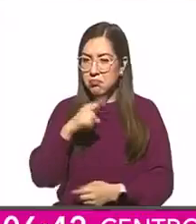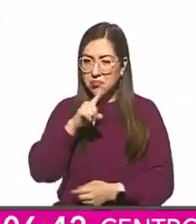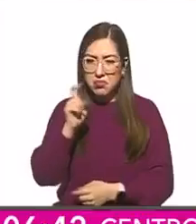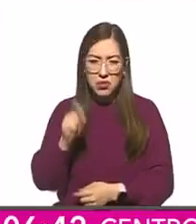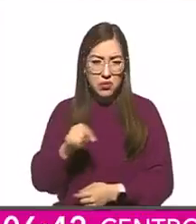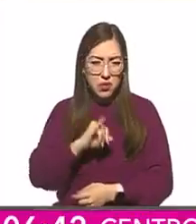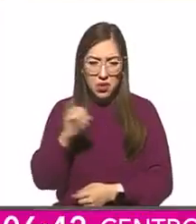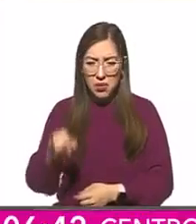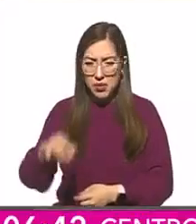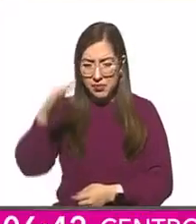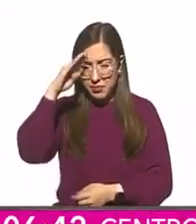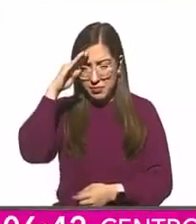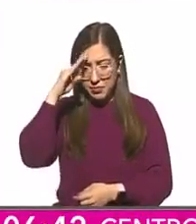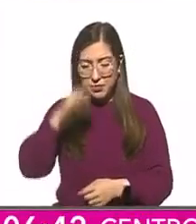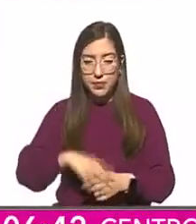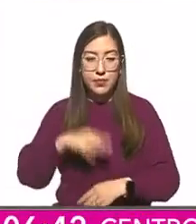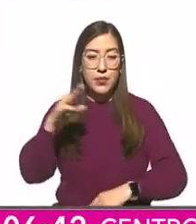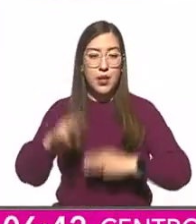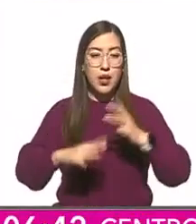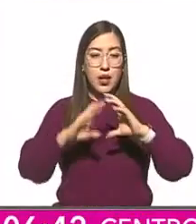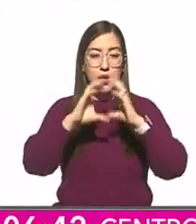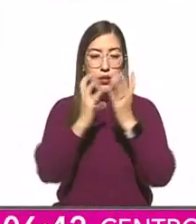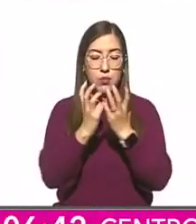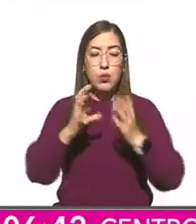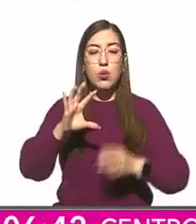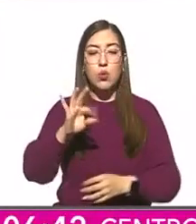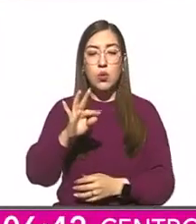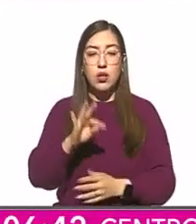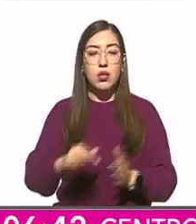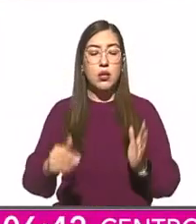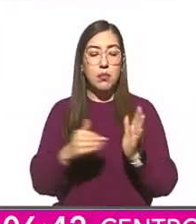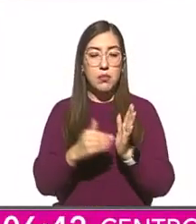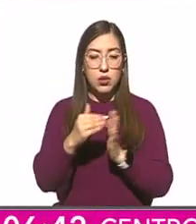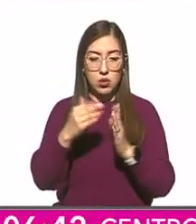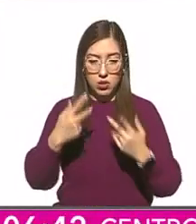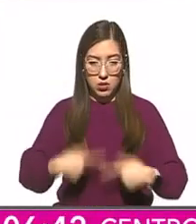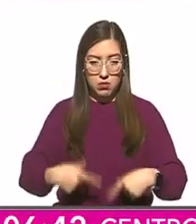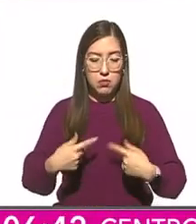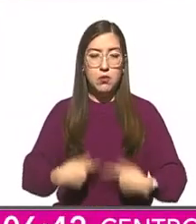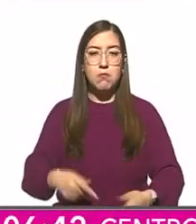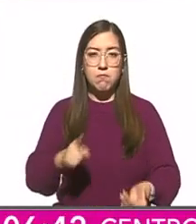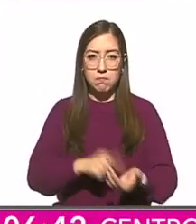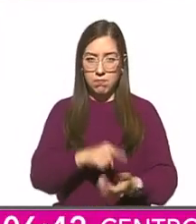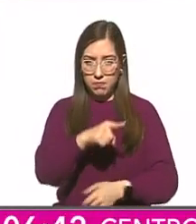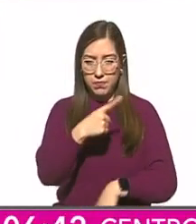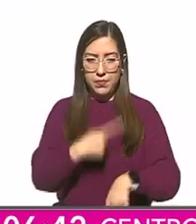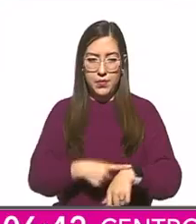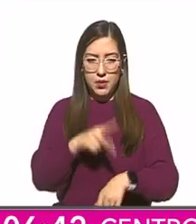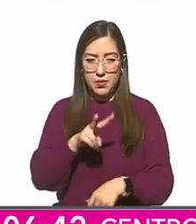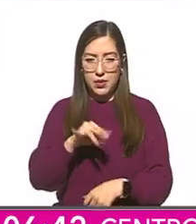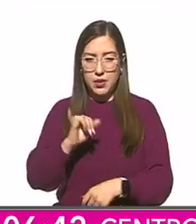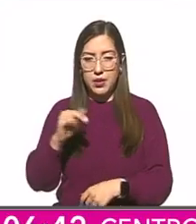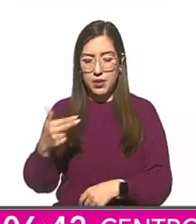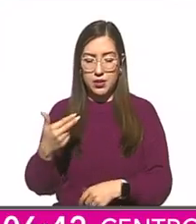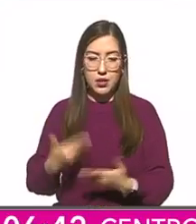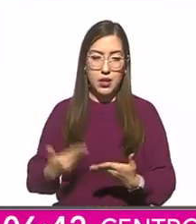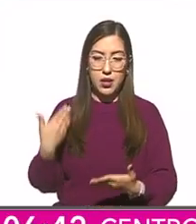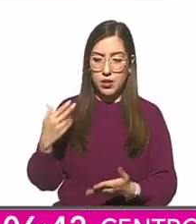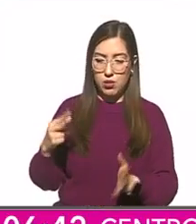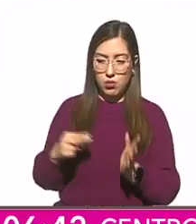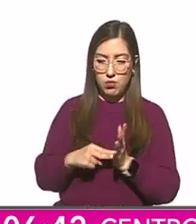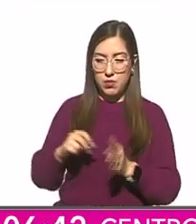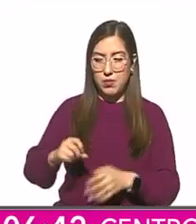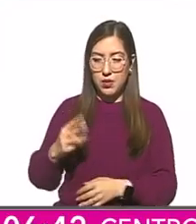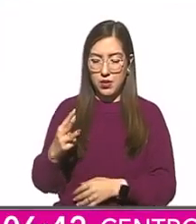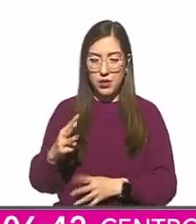fuera a llegar a mi casa. En el mundo 40 millones de personas tienen VIH. En 2023, año en que